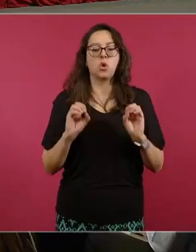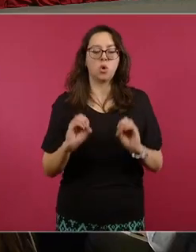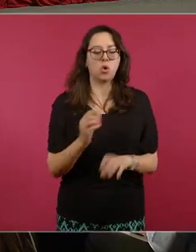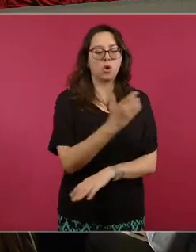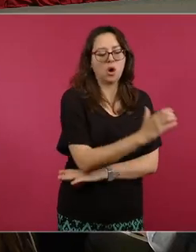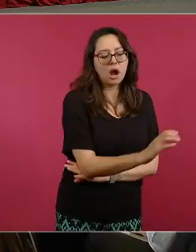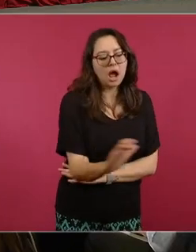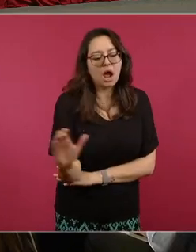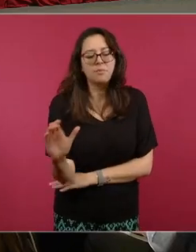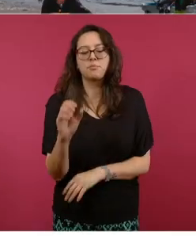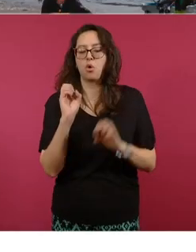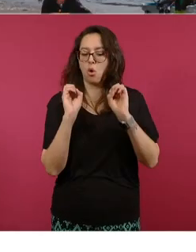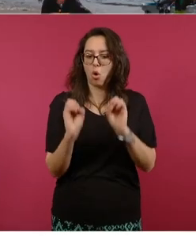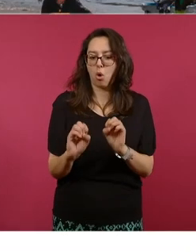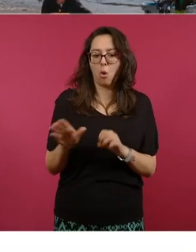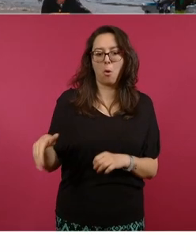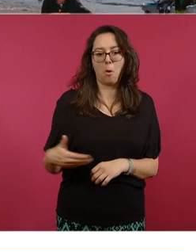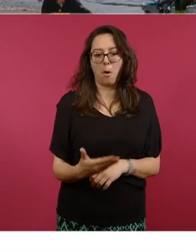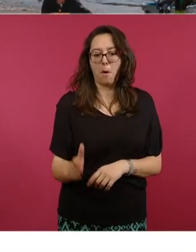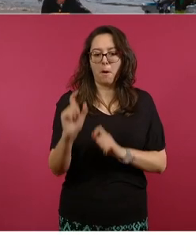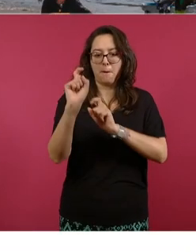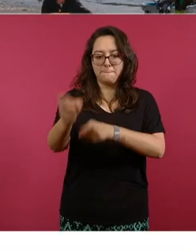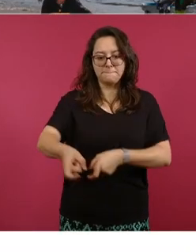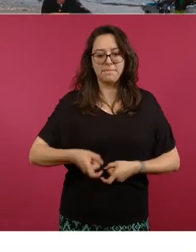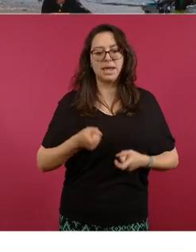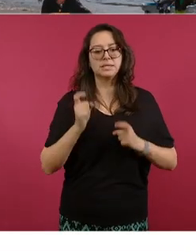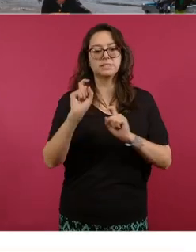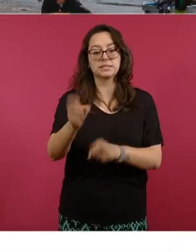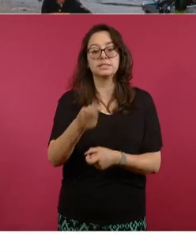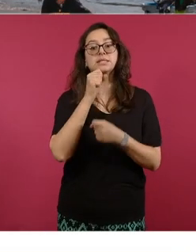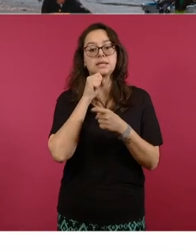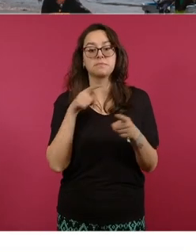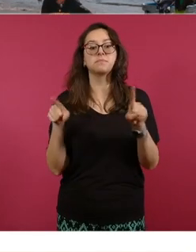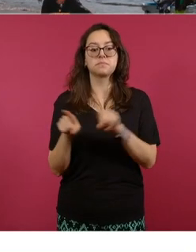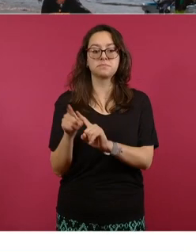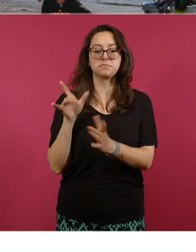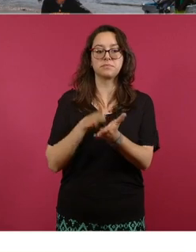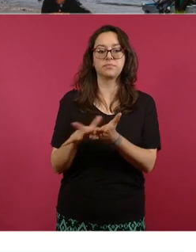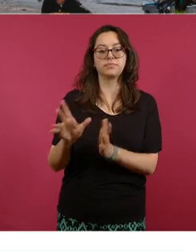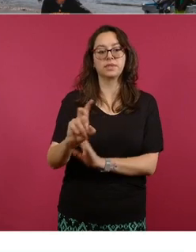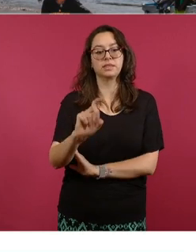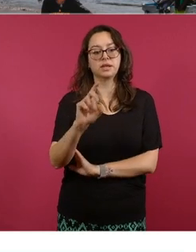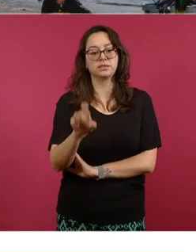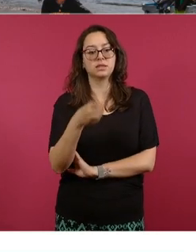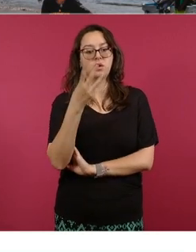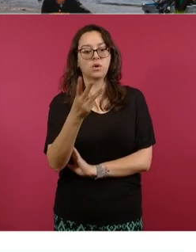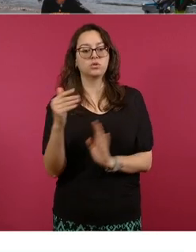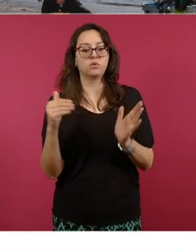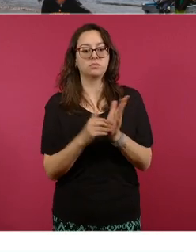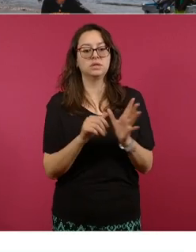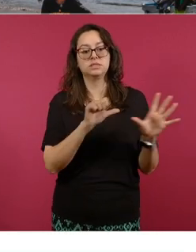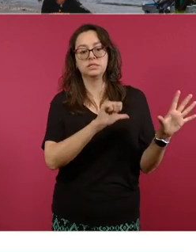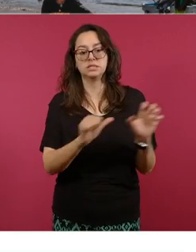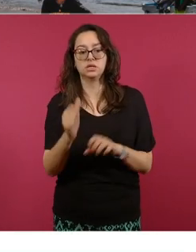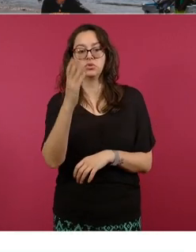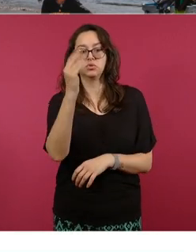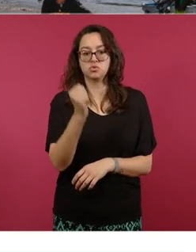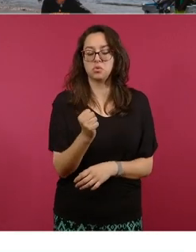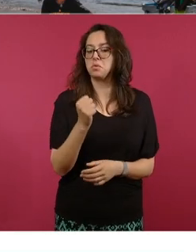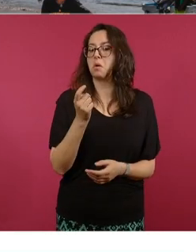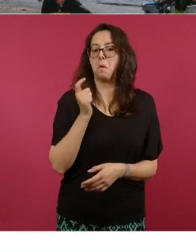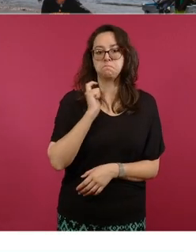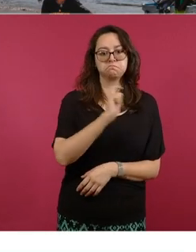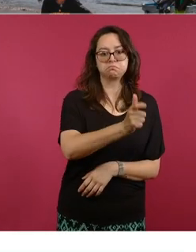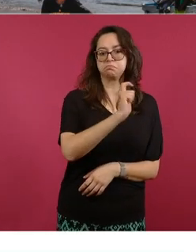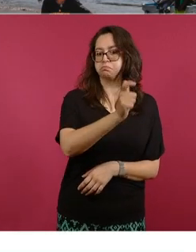como pescadores de Acapulco y de Coyuca. 34 mil 609 de ellos han recibido sus apoyos